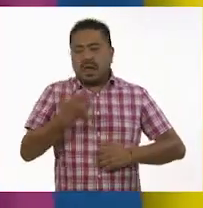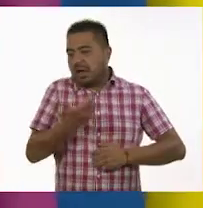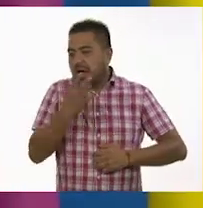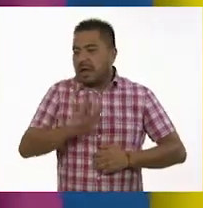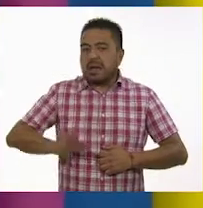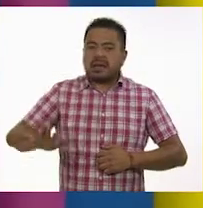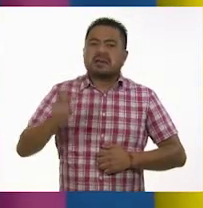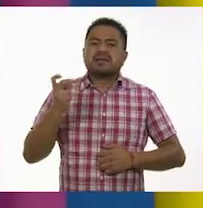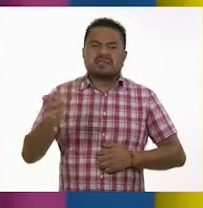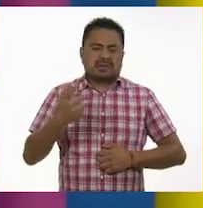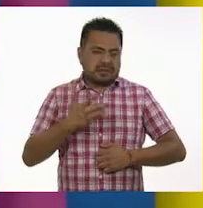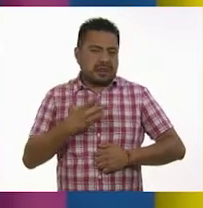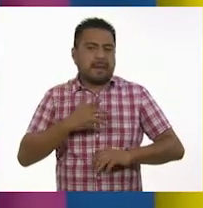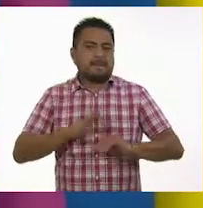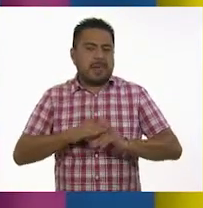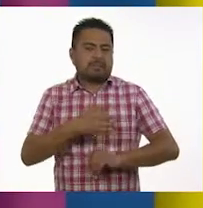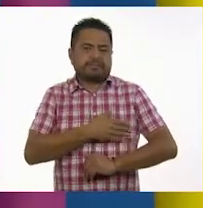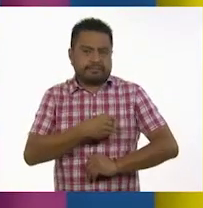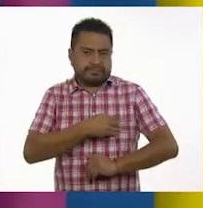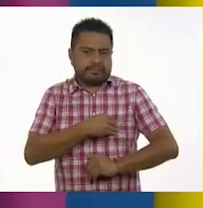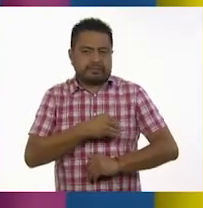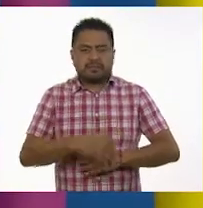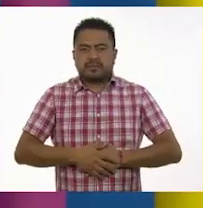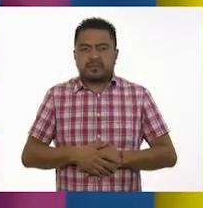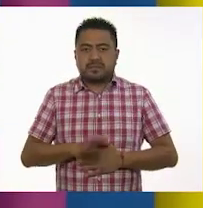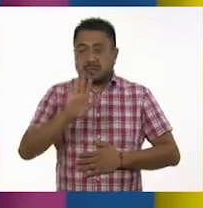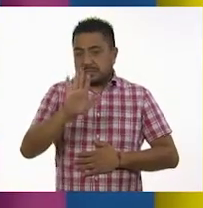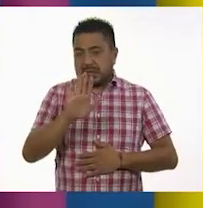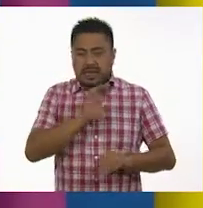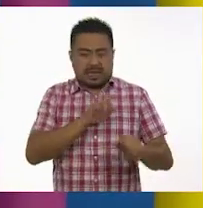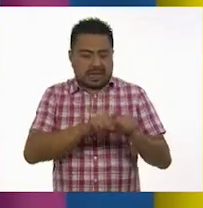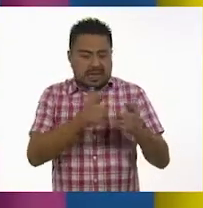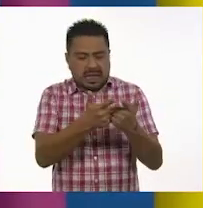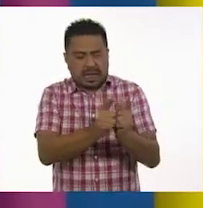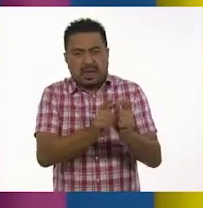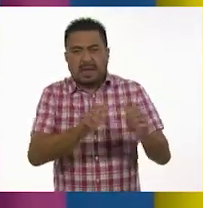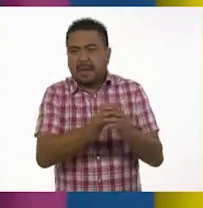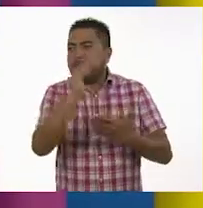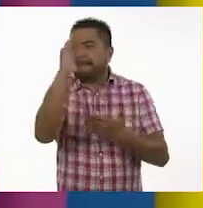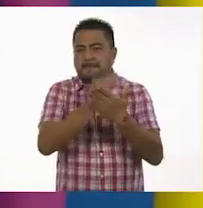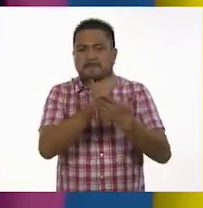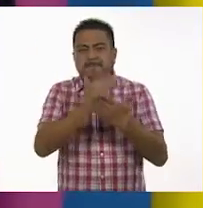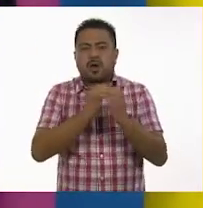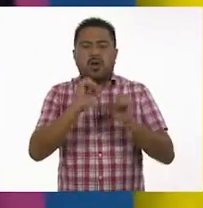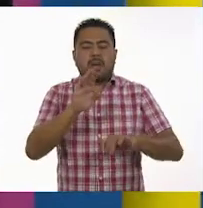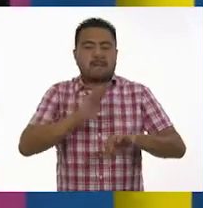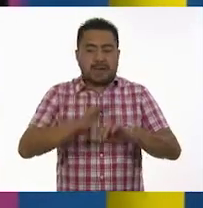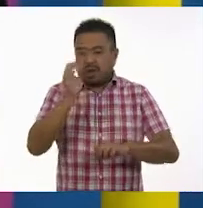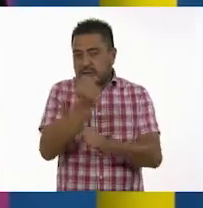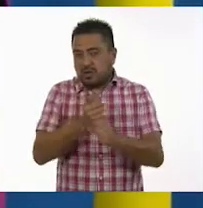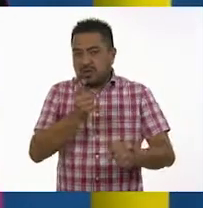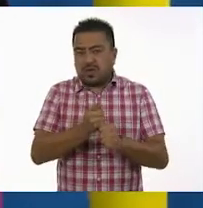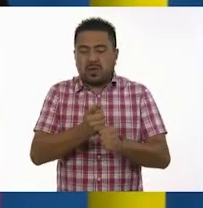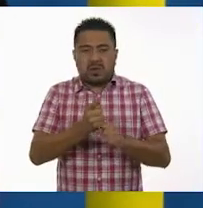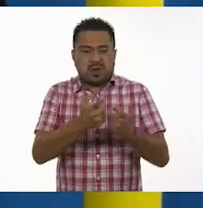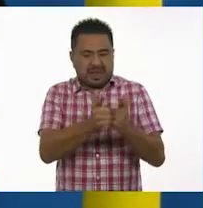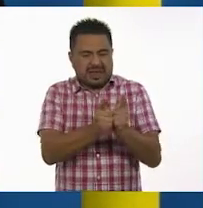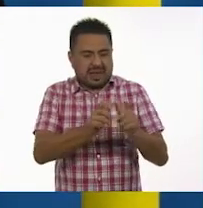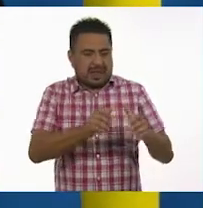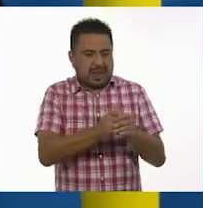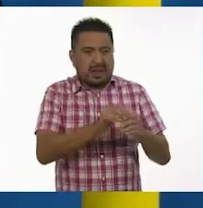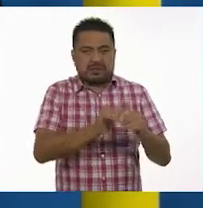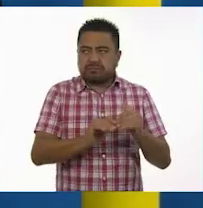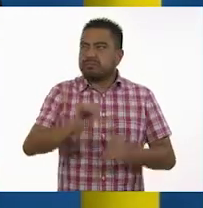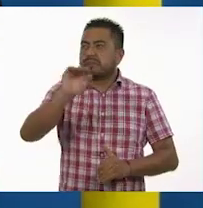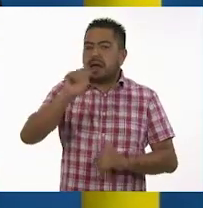tener más crías. En especies donde hay menos riesgos o más posibilidades que las crías crezcan